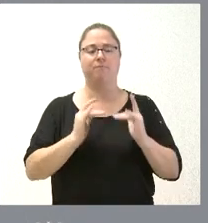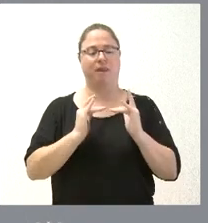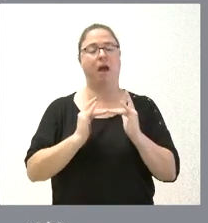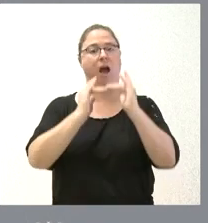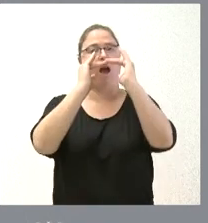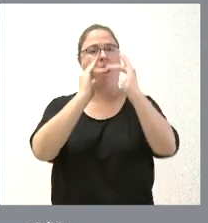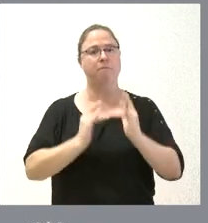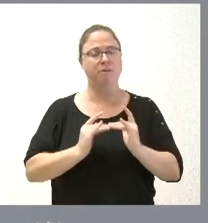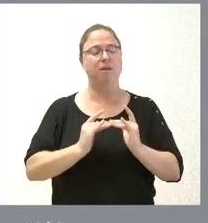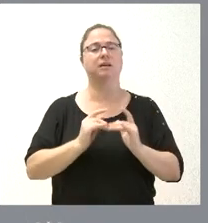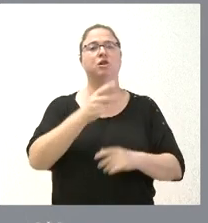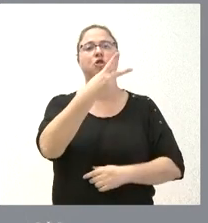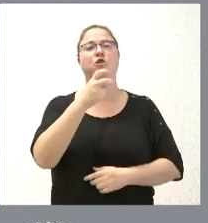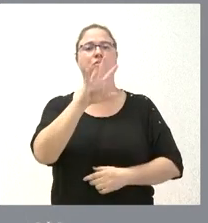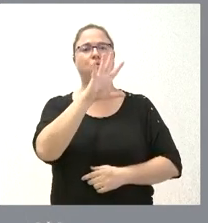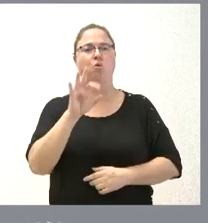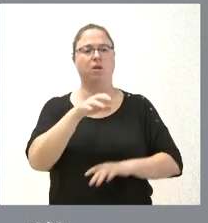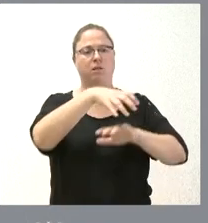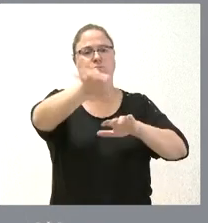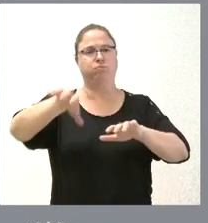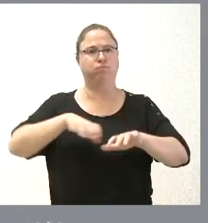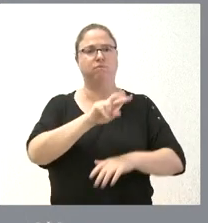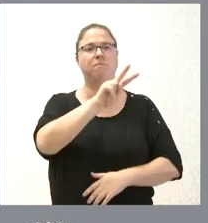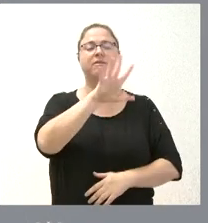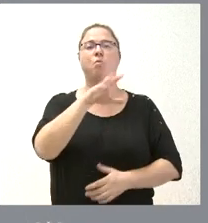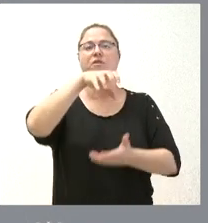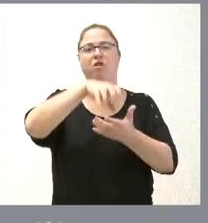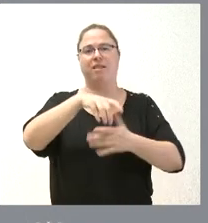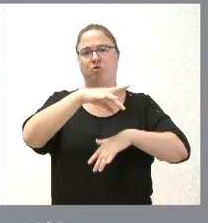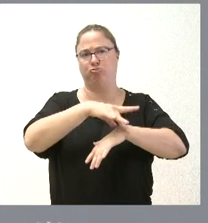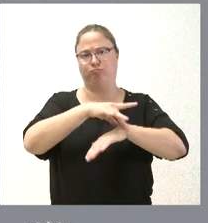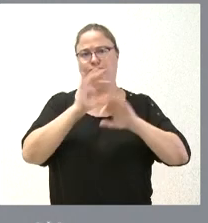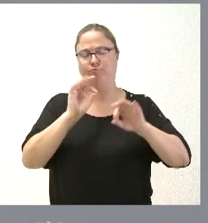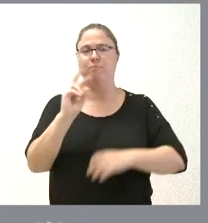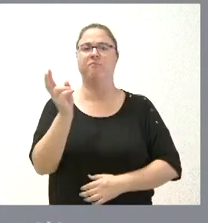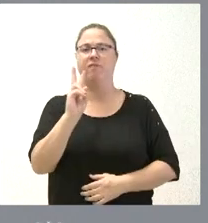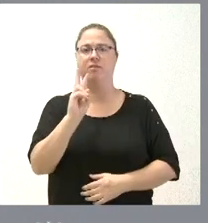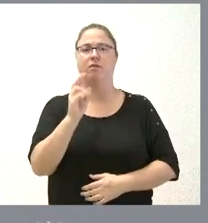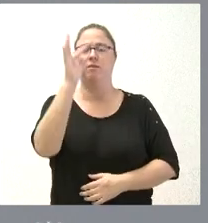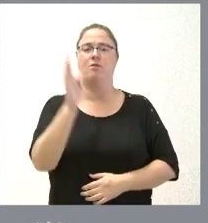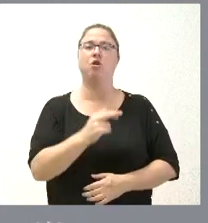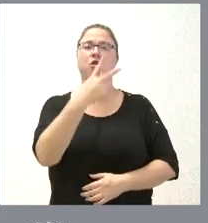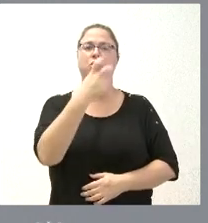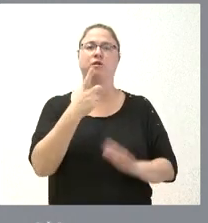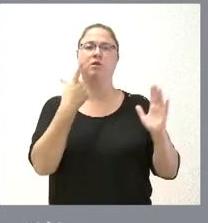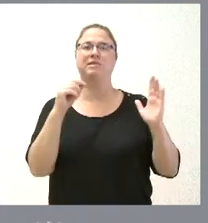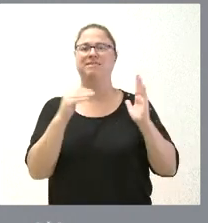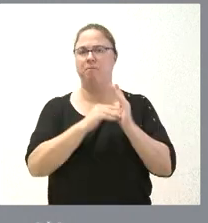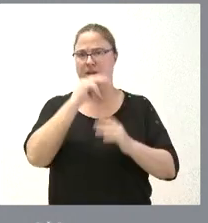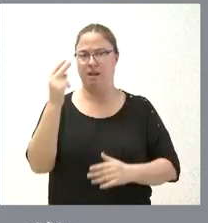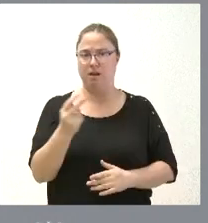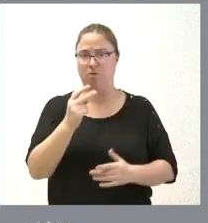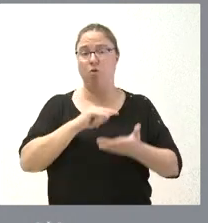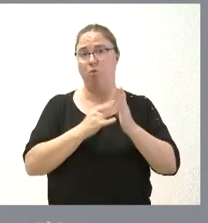de exploración para 24 centros de salud en Valladolid por un importe de 260.000 euros dentro del Plan de Mejora